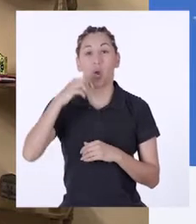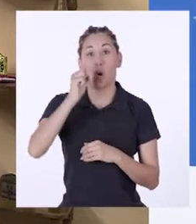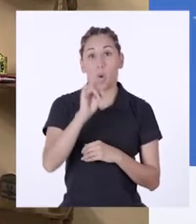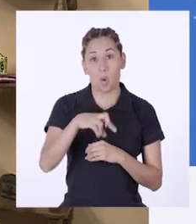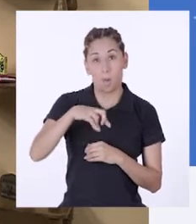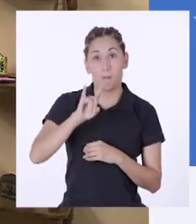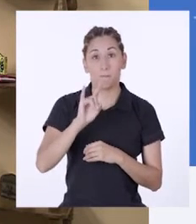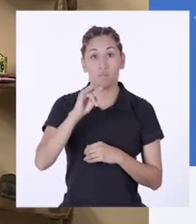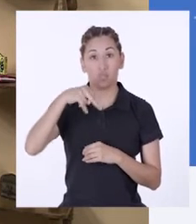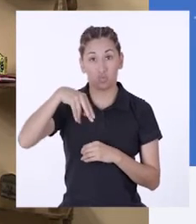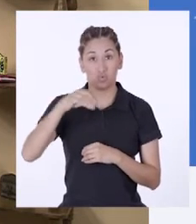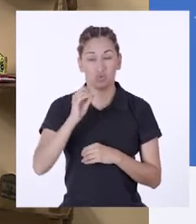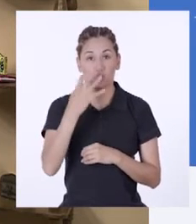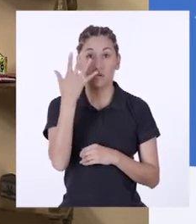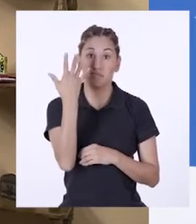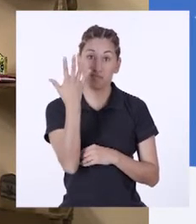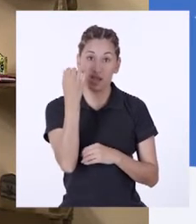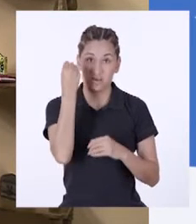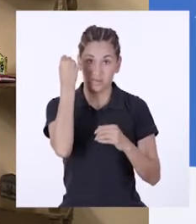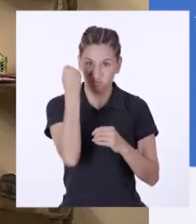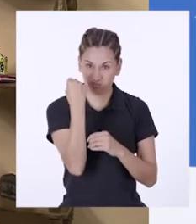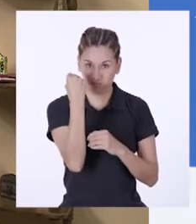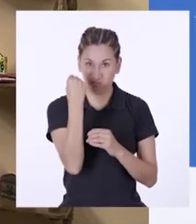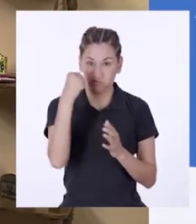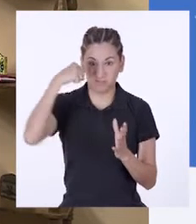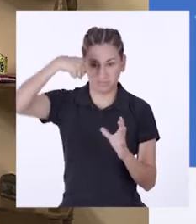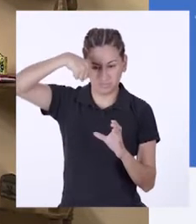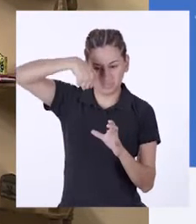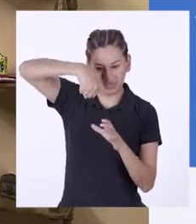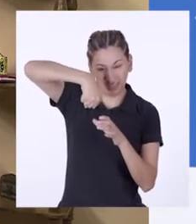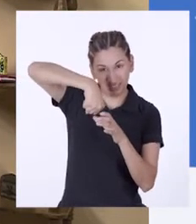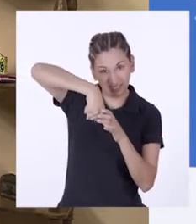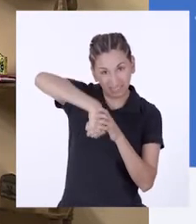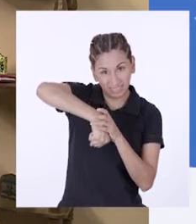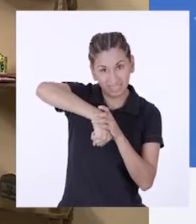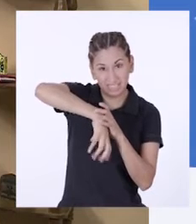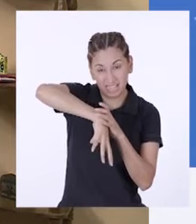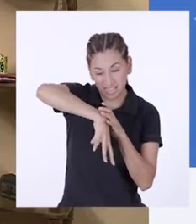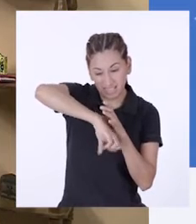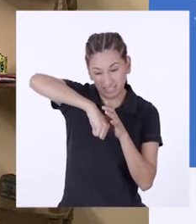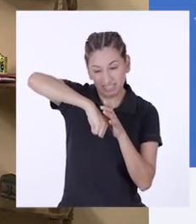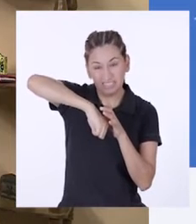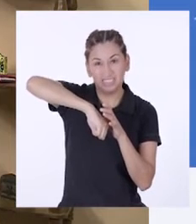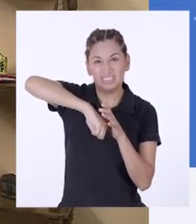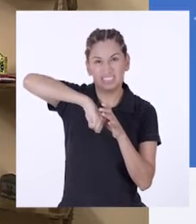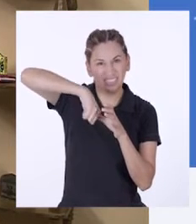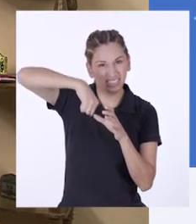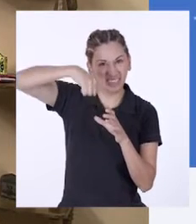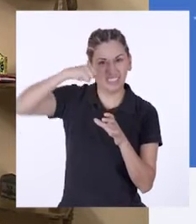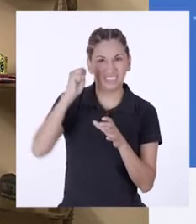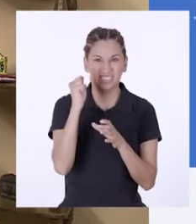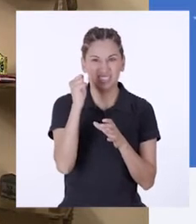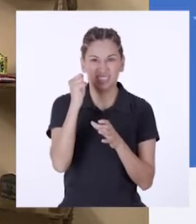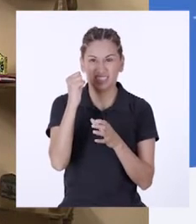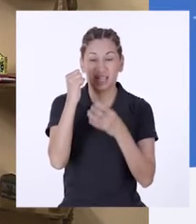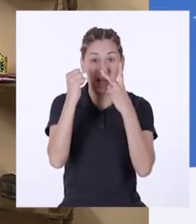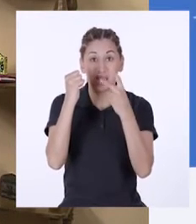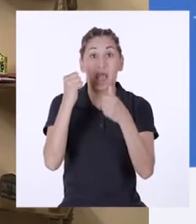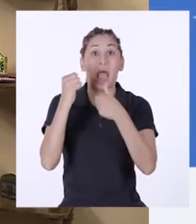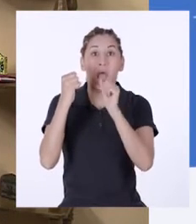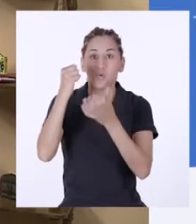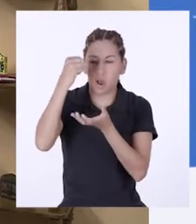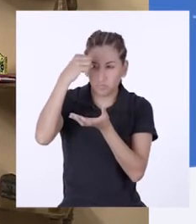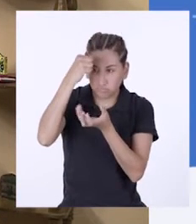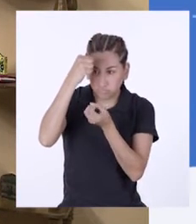Esta consiste en introducir la mano en el compostaje, sacar un puñado de material y presionar para ver si caen